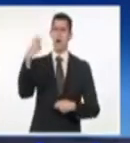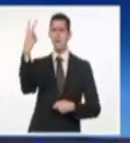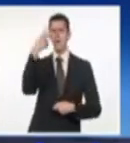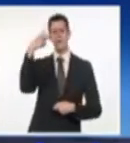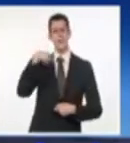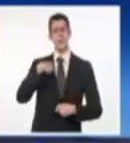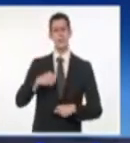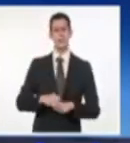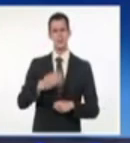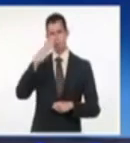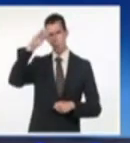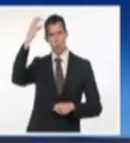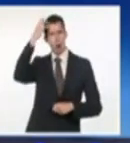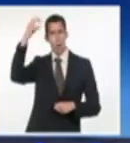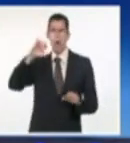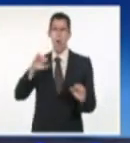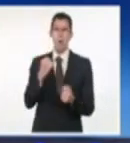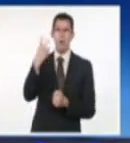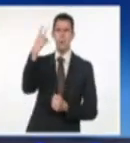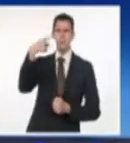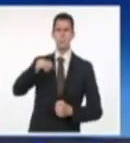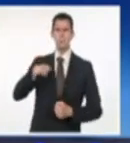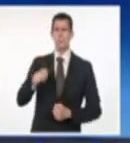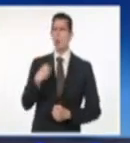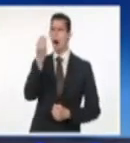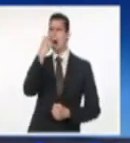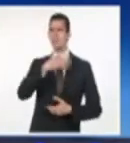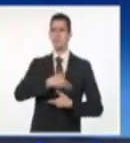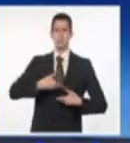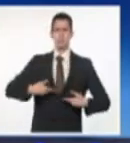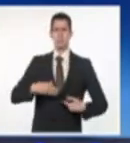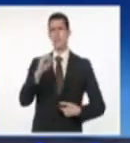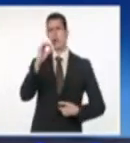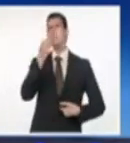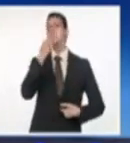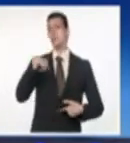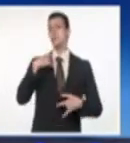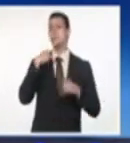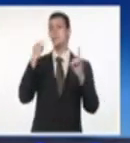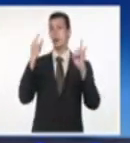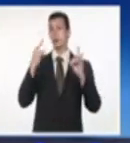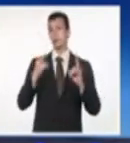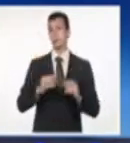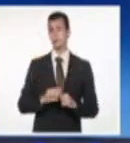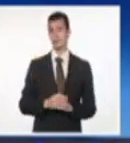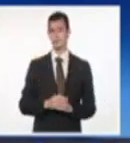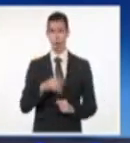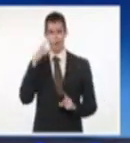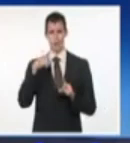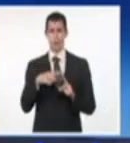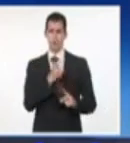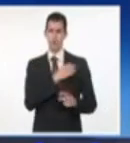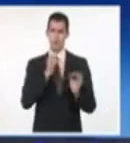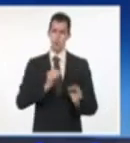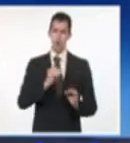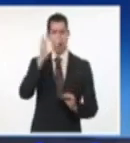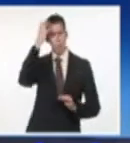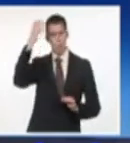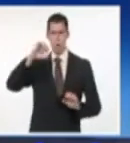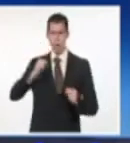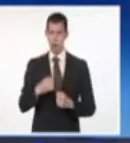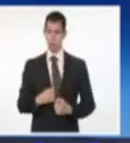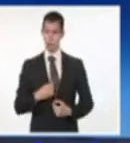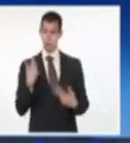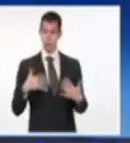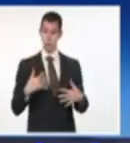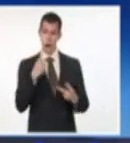lo que van a pedir en su huelga y en otras acciones que según ellos persiguen reacciones contundentes del Estado y de las